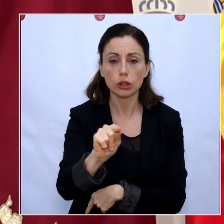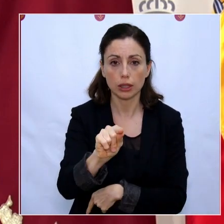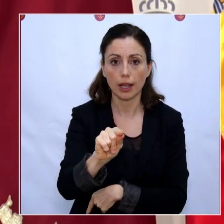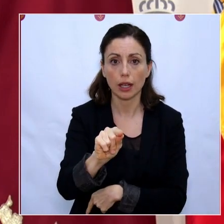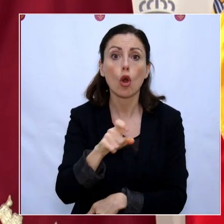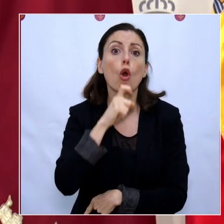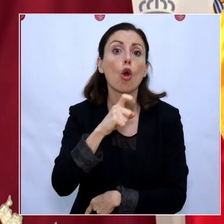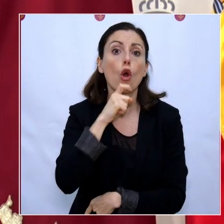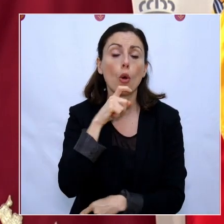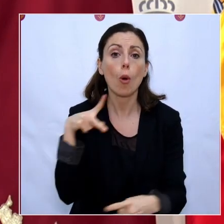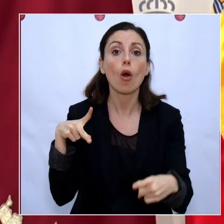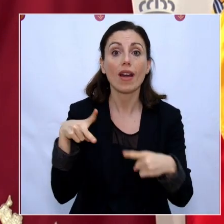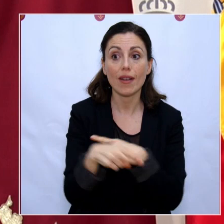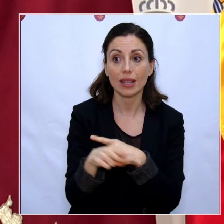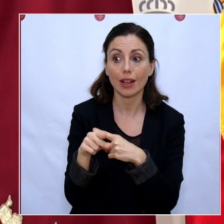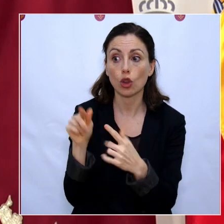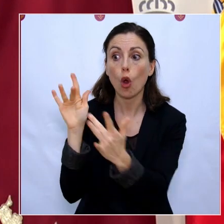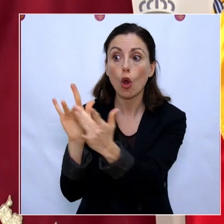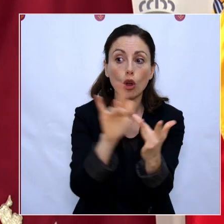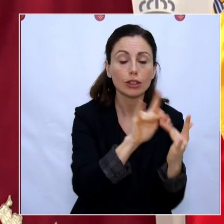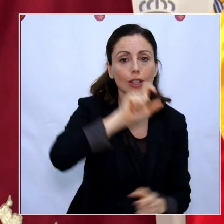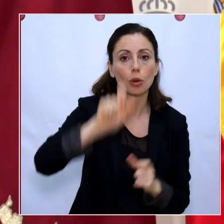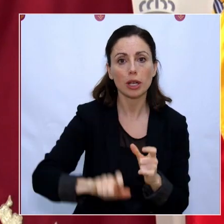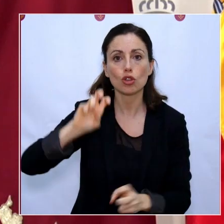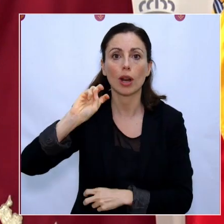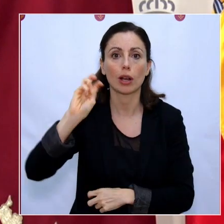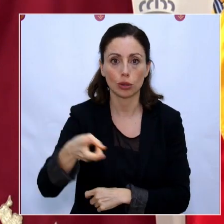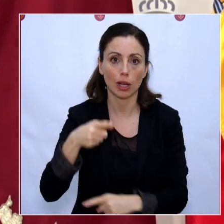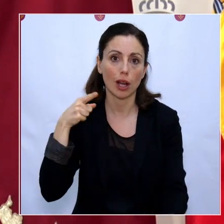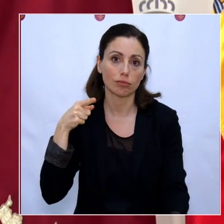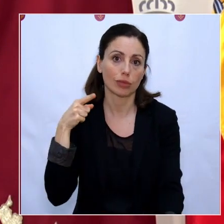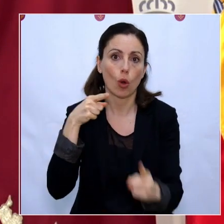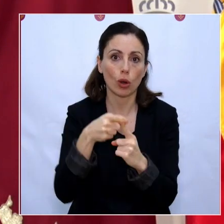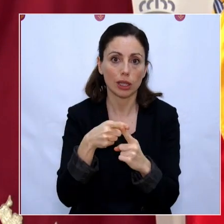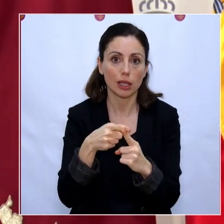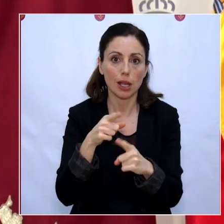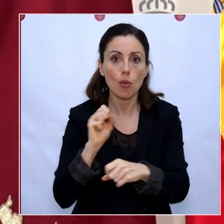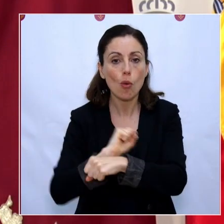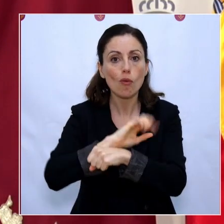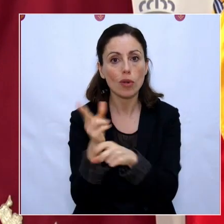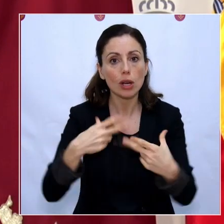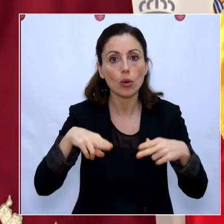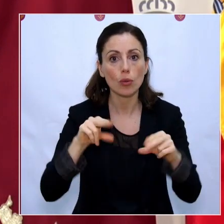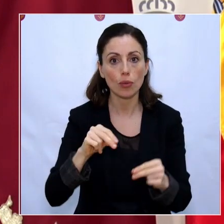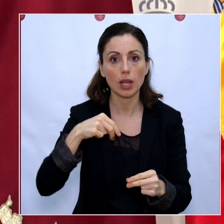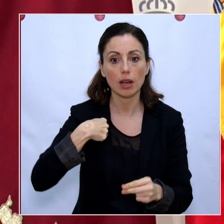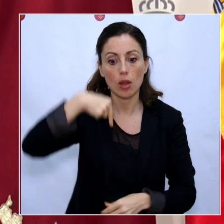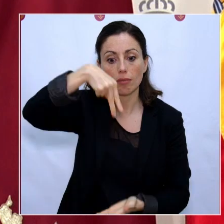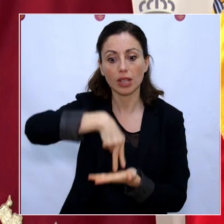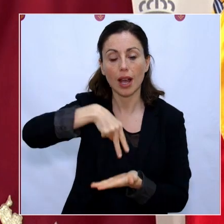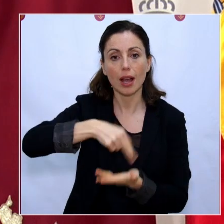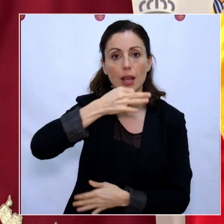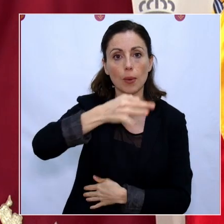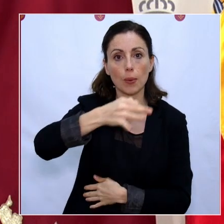única manera de frenar la expansión del virus. Comparezco ante ustedes para dar cuenta de la